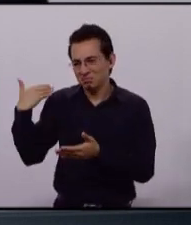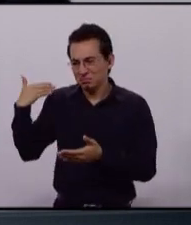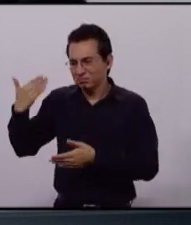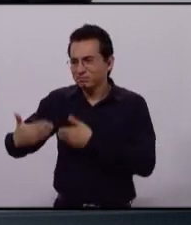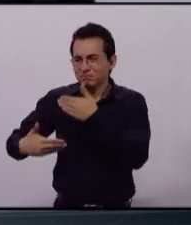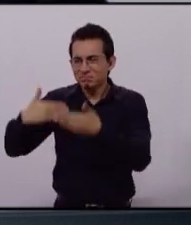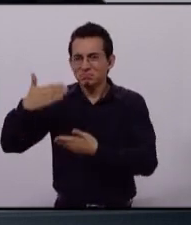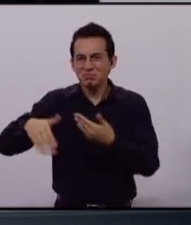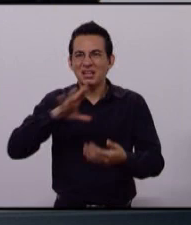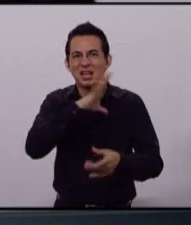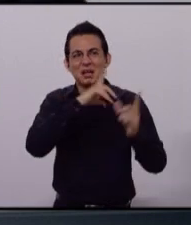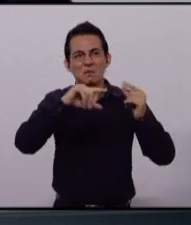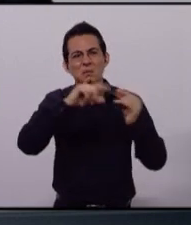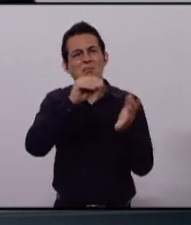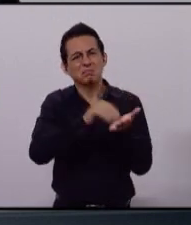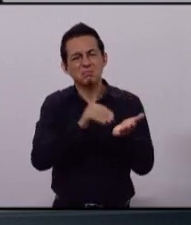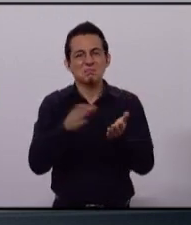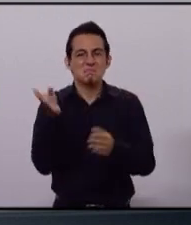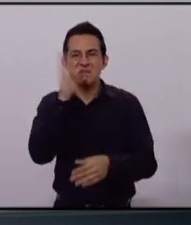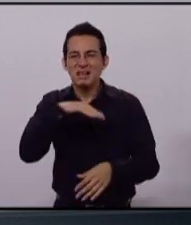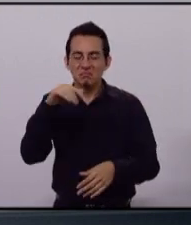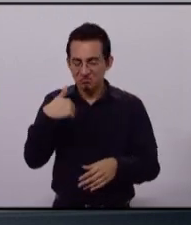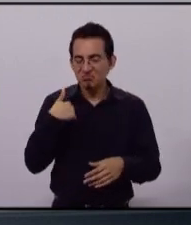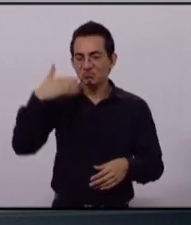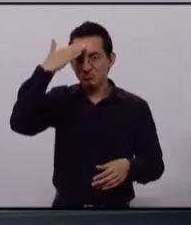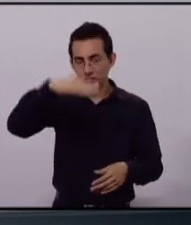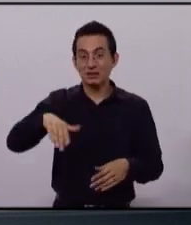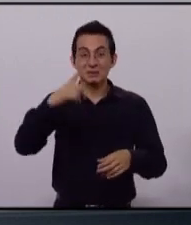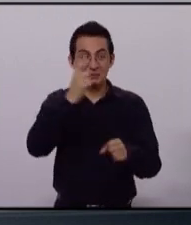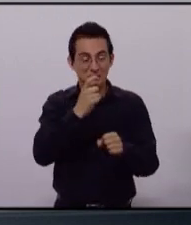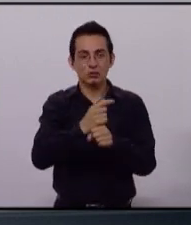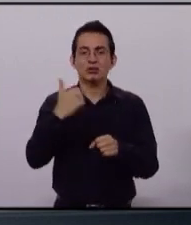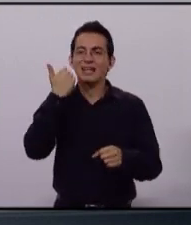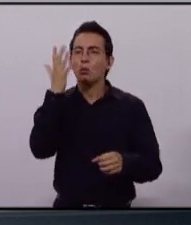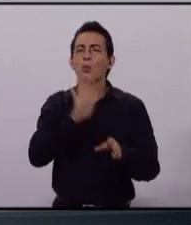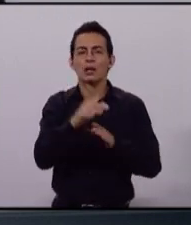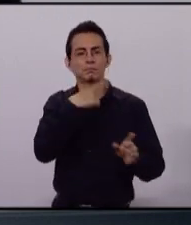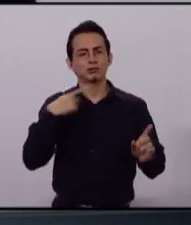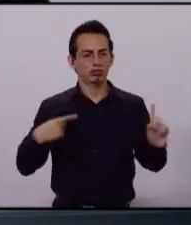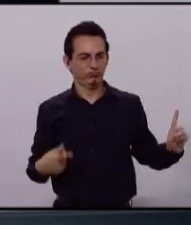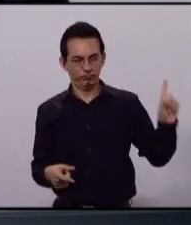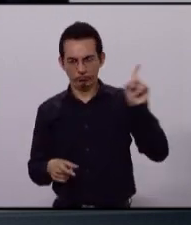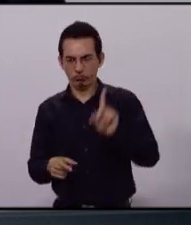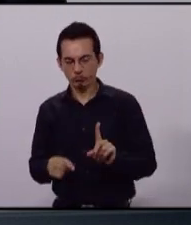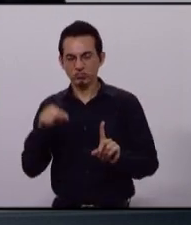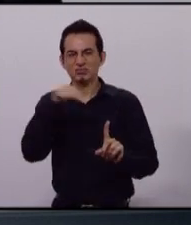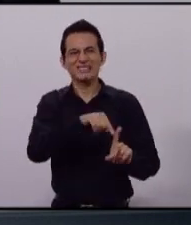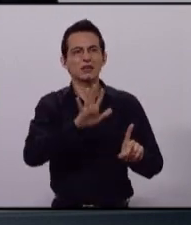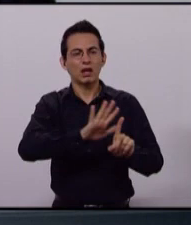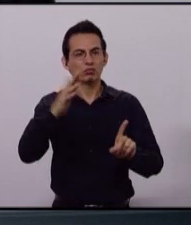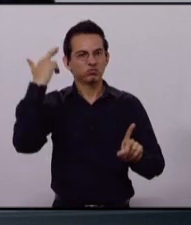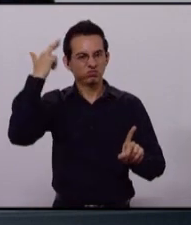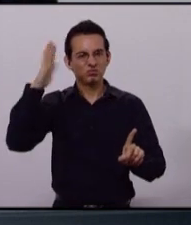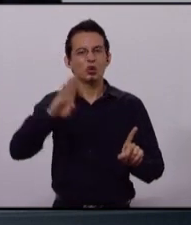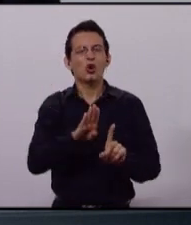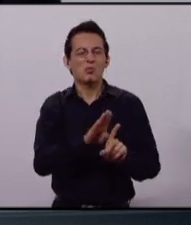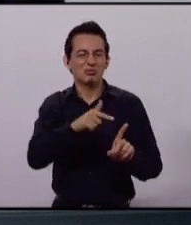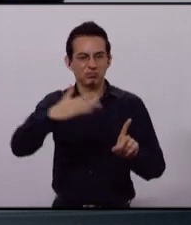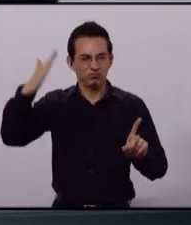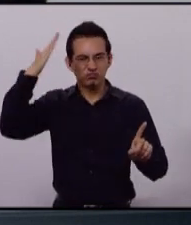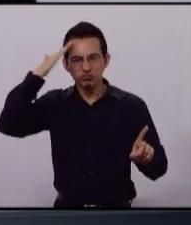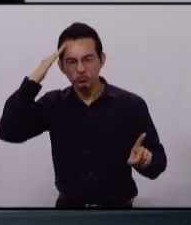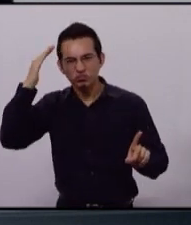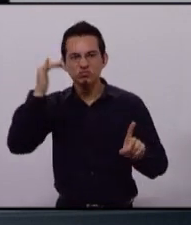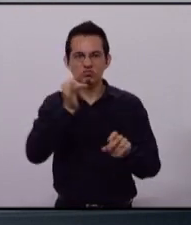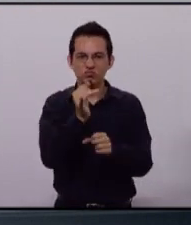ahorita con los que han gobernado Zapopan. Como primera propuesta, vamos por un defensor del pueblo, una persona con prestigio, que haga un diagnóstico por la